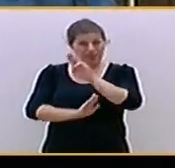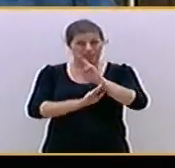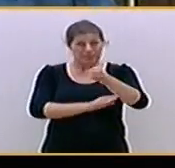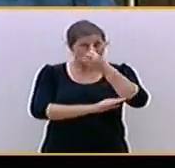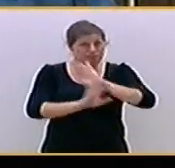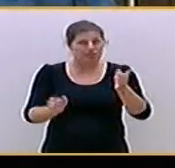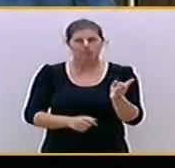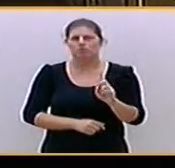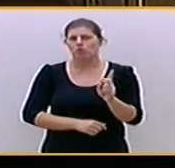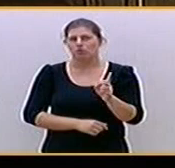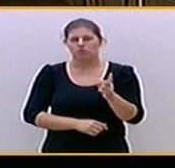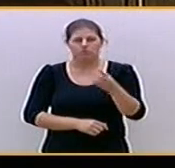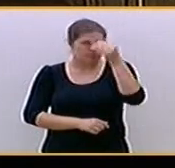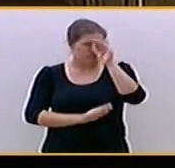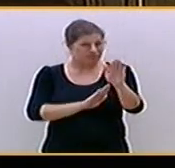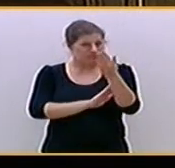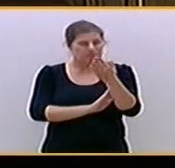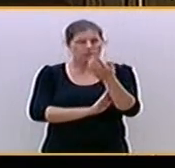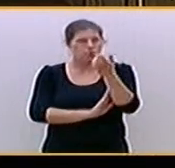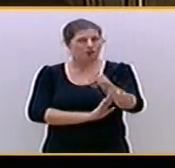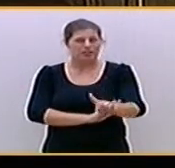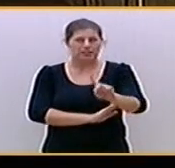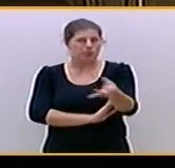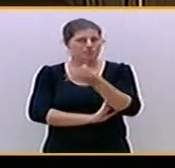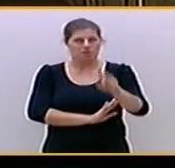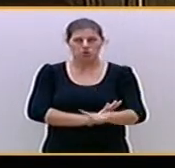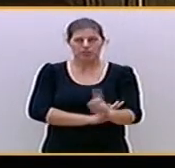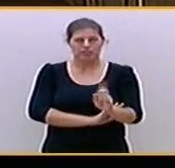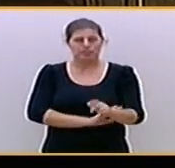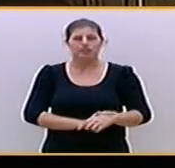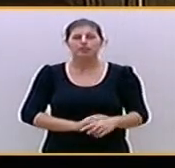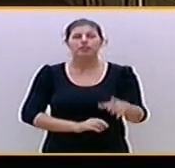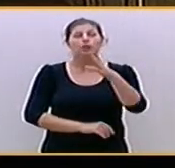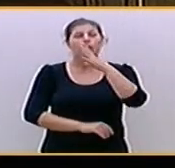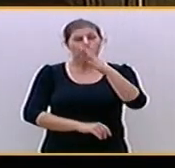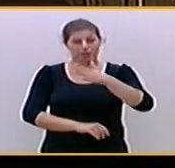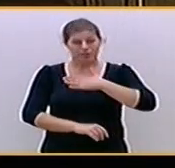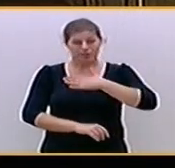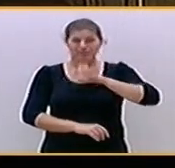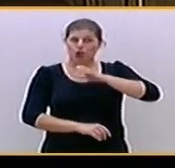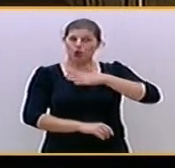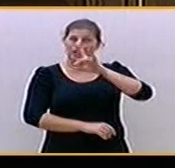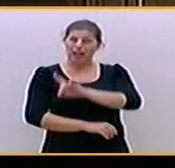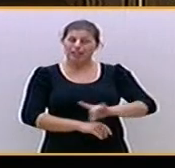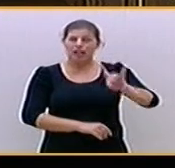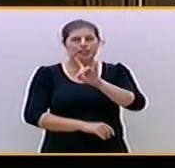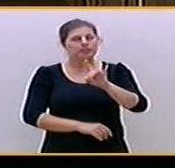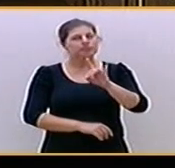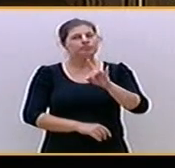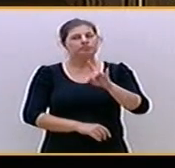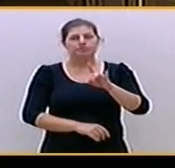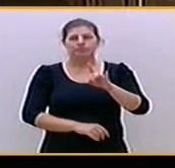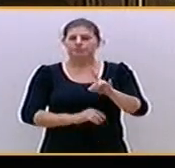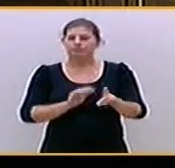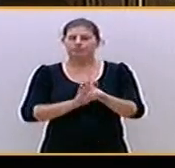necesaria ni es oportuna. Por ello, los nacionalistas canarios nos abstendremos en la toma en consideración de esta proposición de reforma